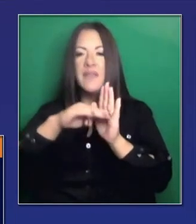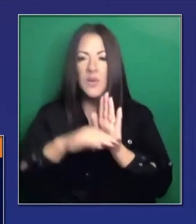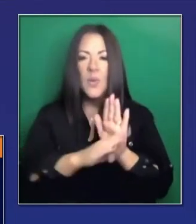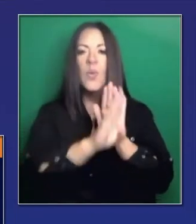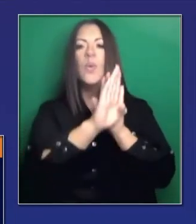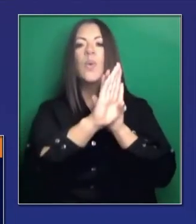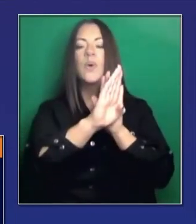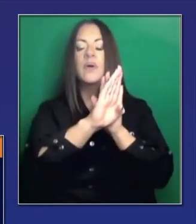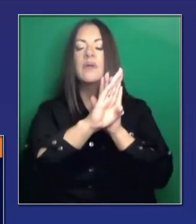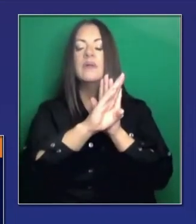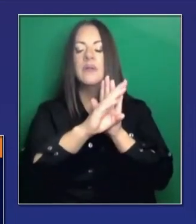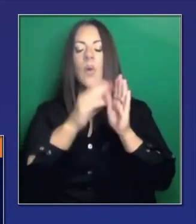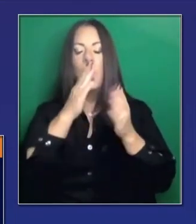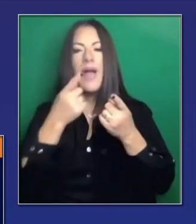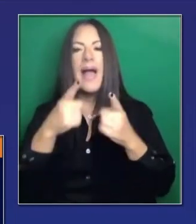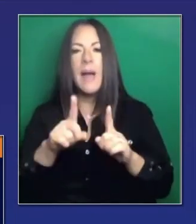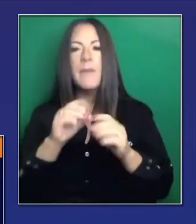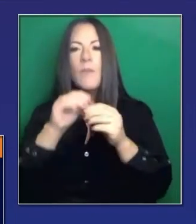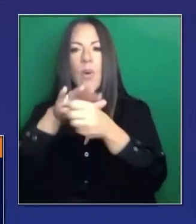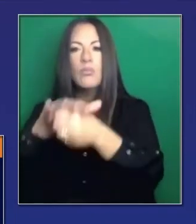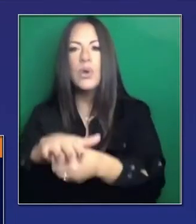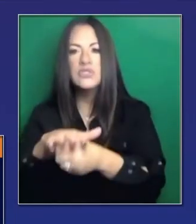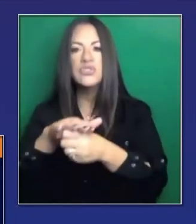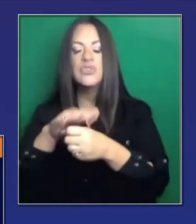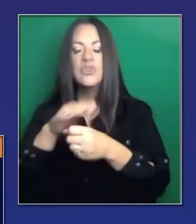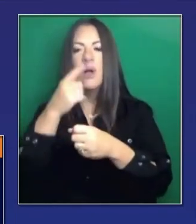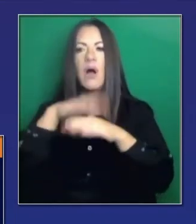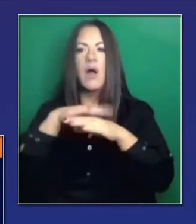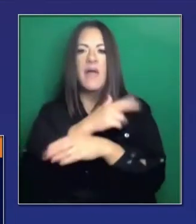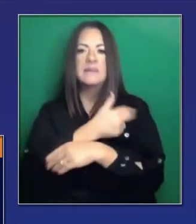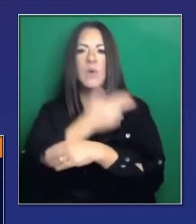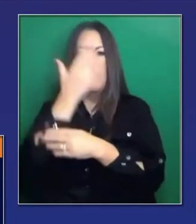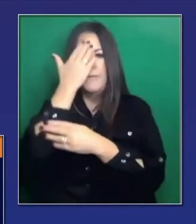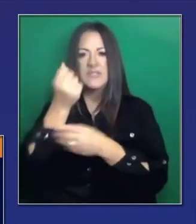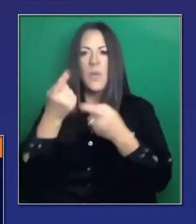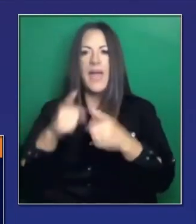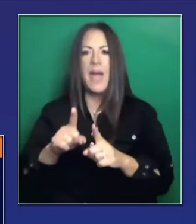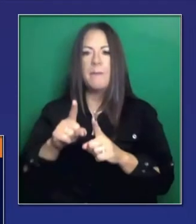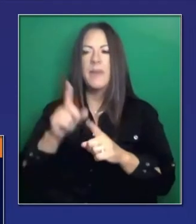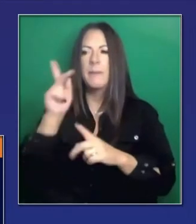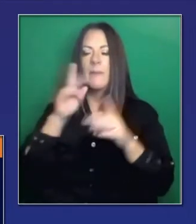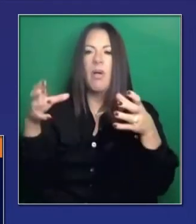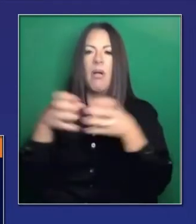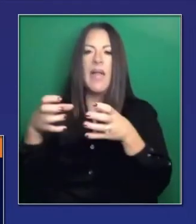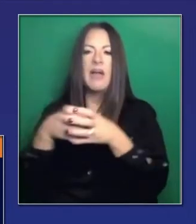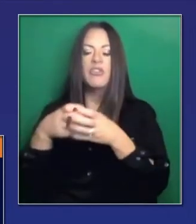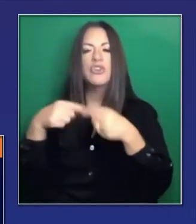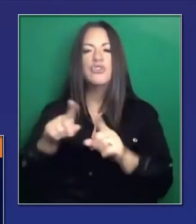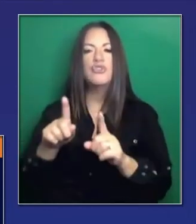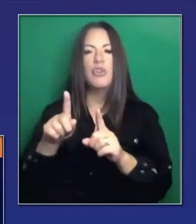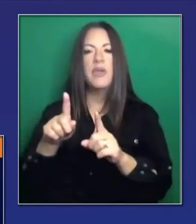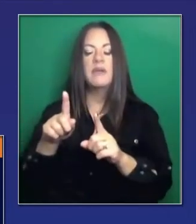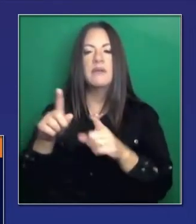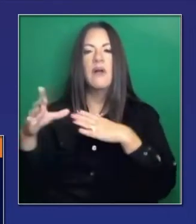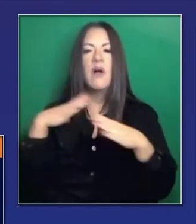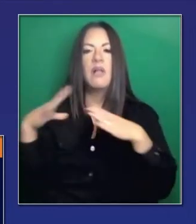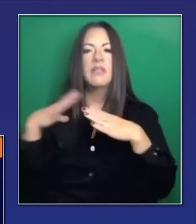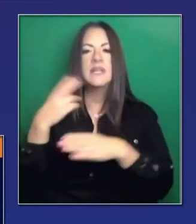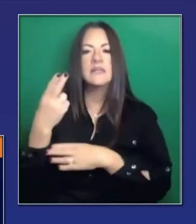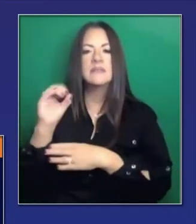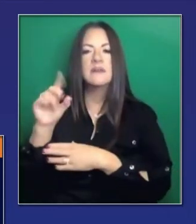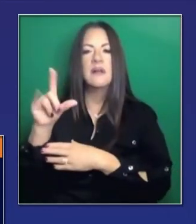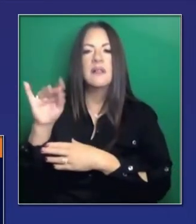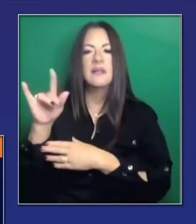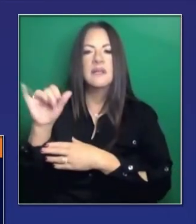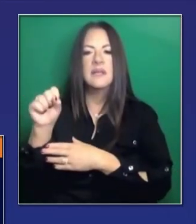a hospitales, unidades de cuidados intensivos, después de los días festivos. Estamos entrando a esa fase. Más tarde esta semana tendremos